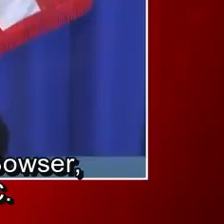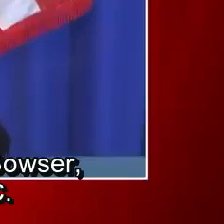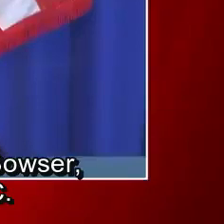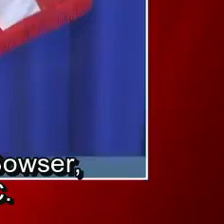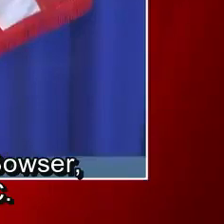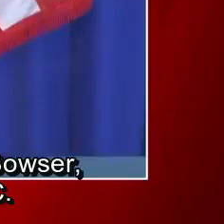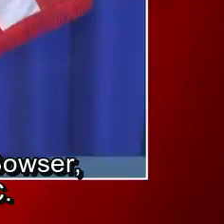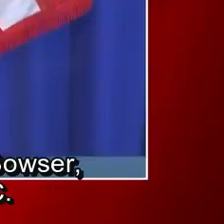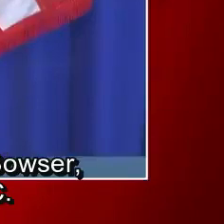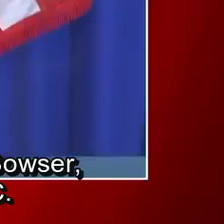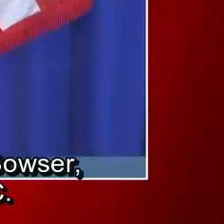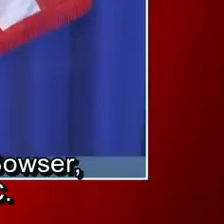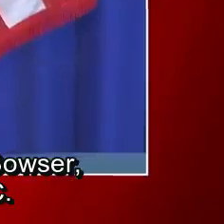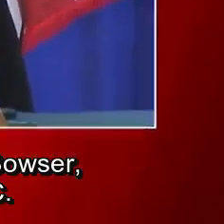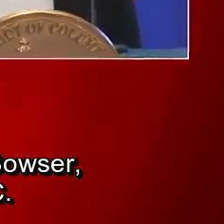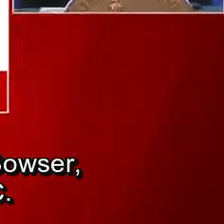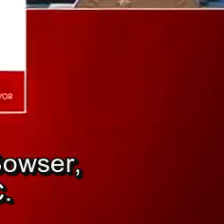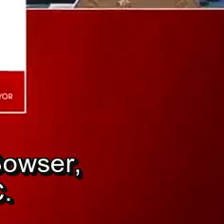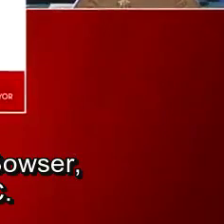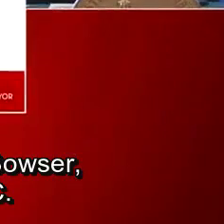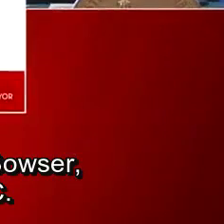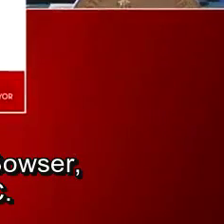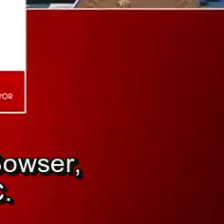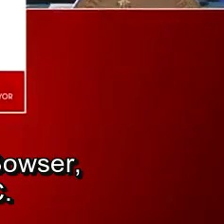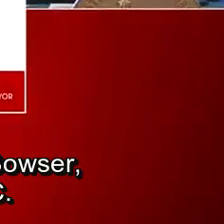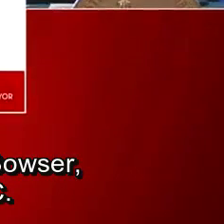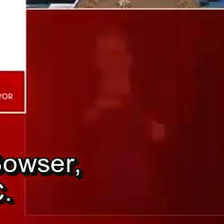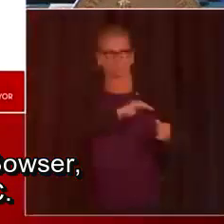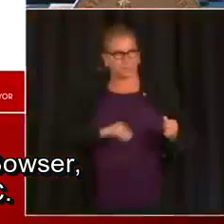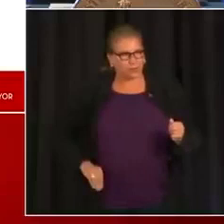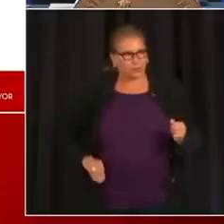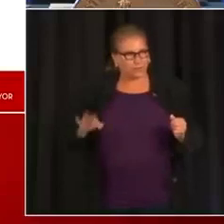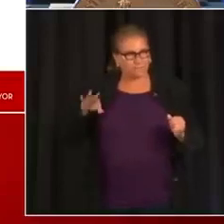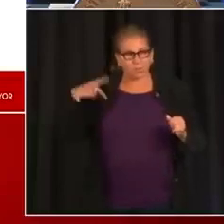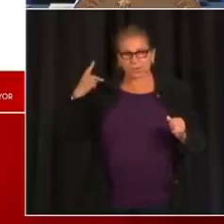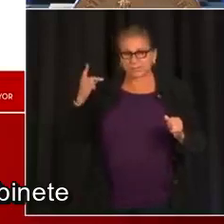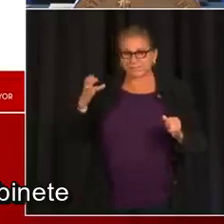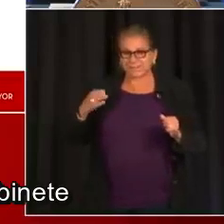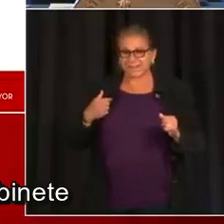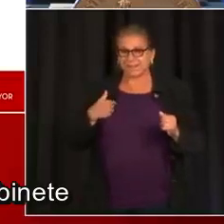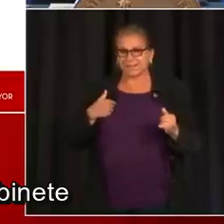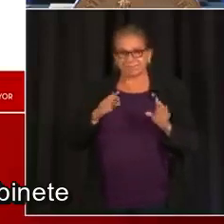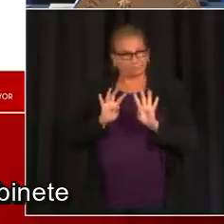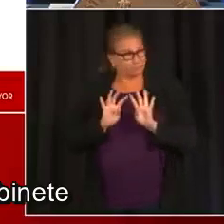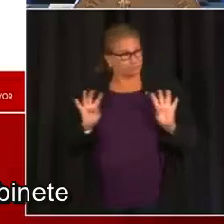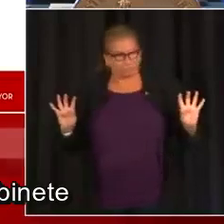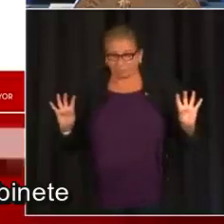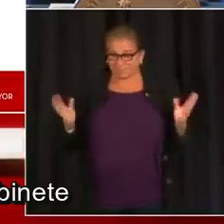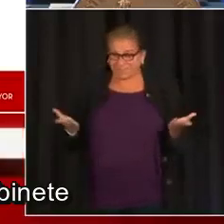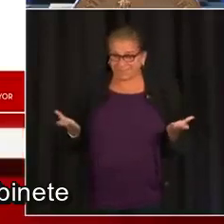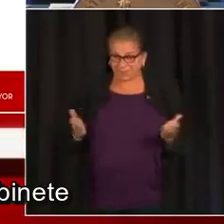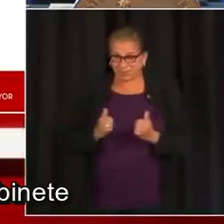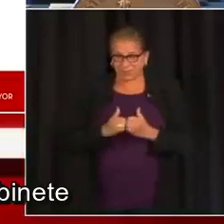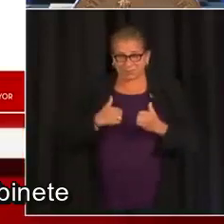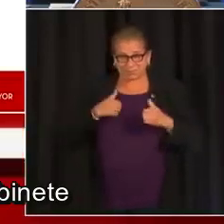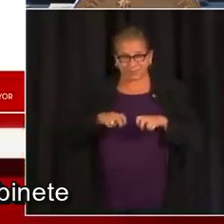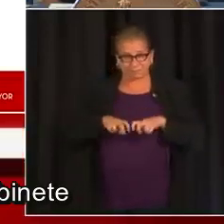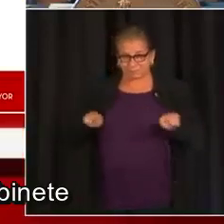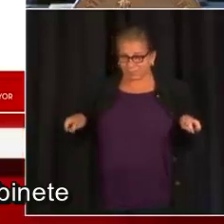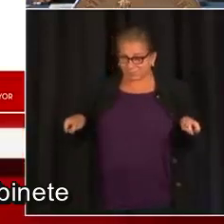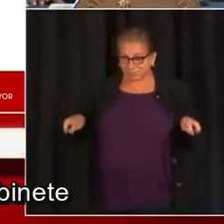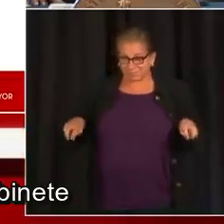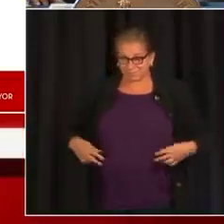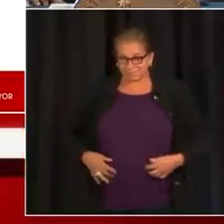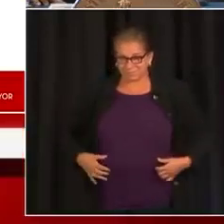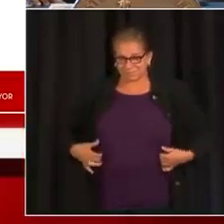Buenos días a todos. Yo soy Muriel Bowser, soy la alcaldesa de Washington DC y estoy con los miembros de